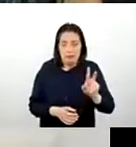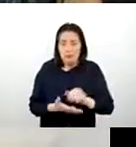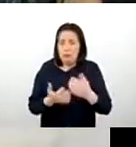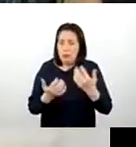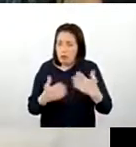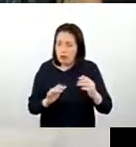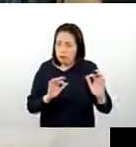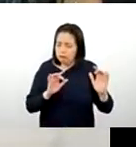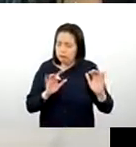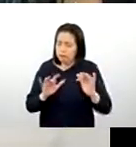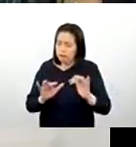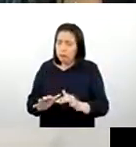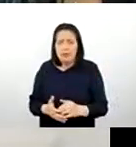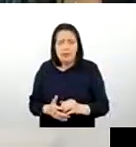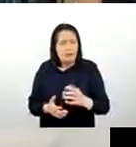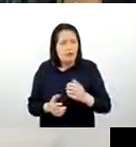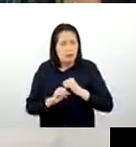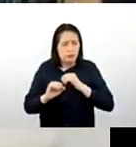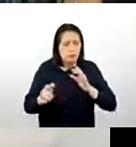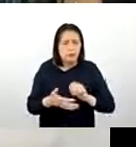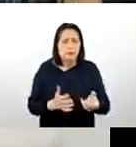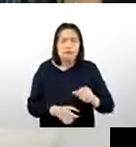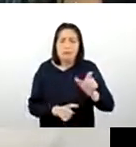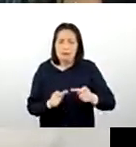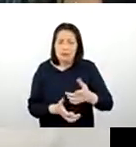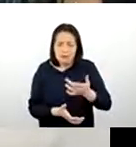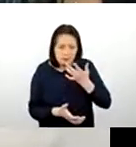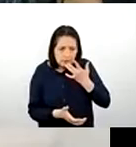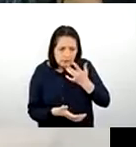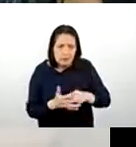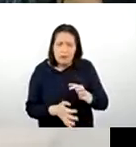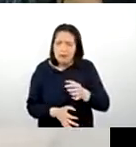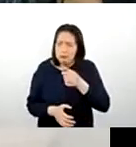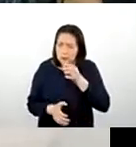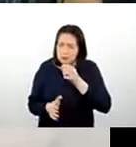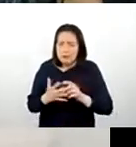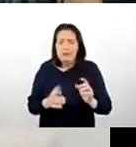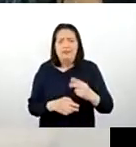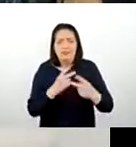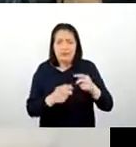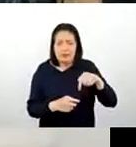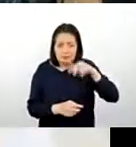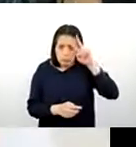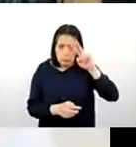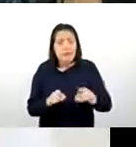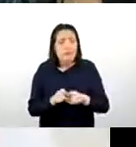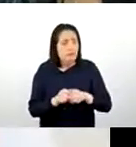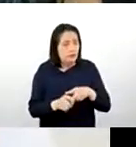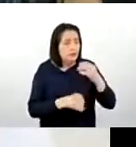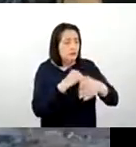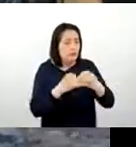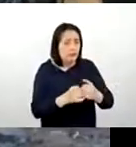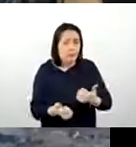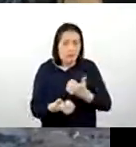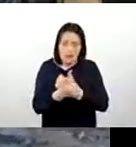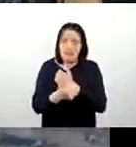congregará a productores degustadores catadores visitantes a nivel nacional e internacional Ayacucho